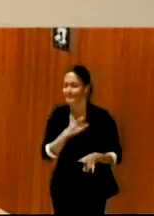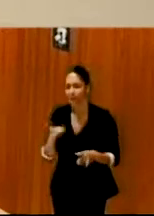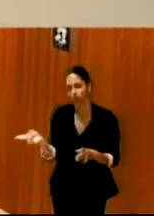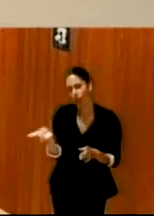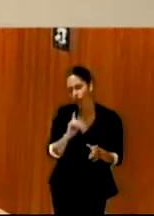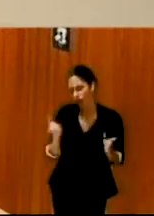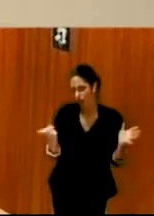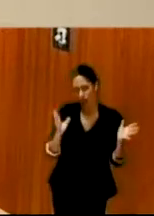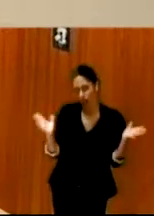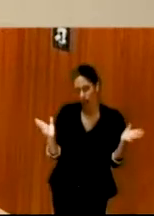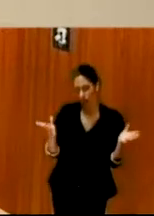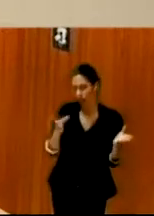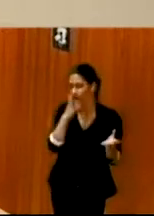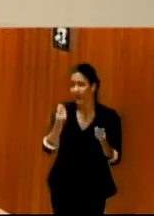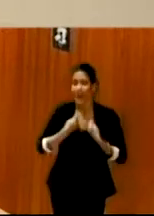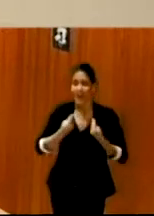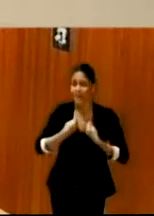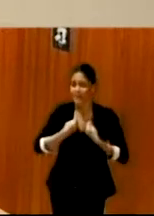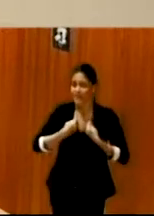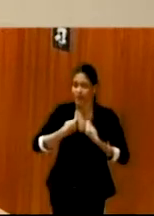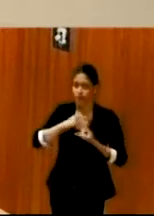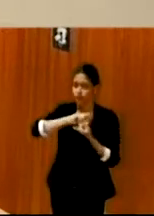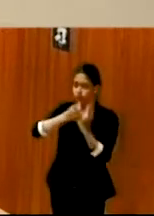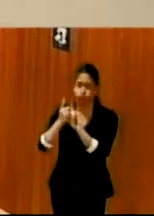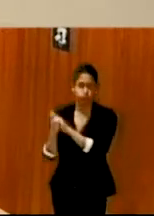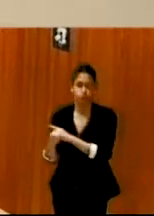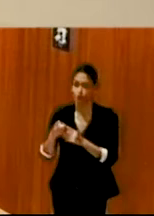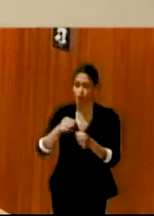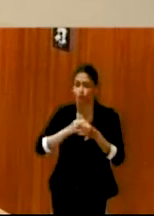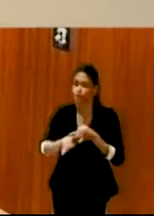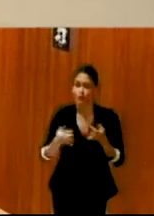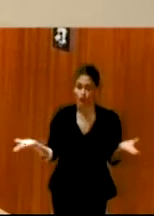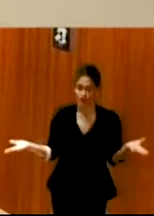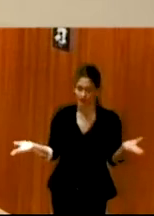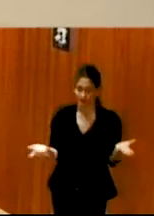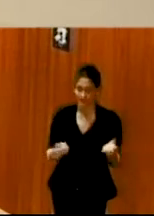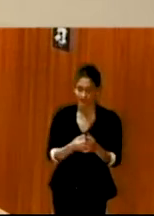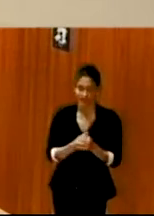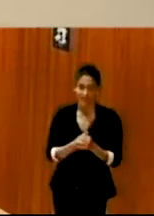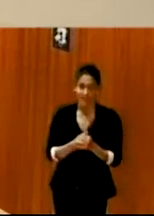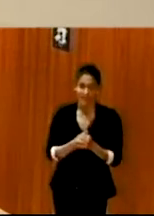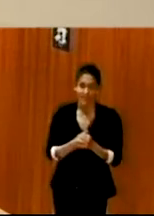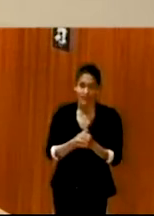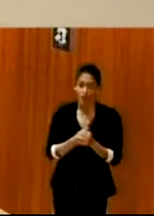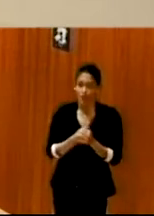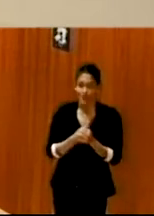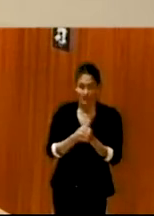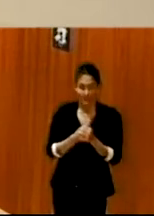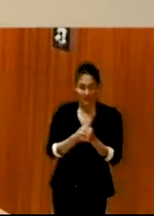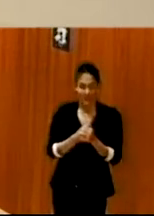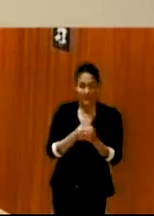constante cambio y adaptación, como la madera, como os decía antes. Y be water, my friend.